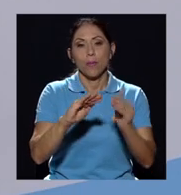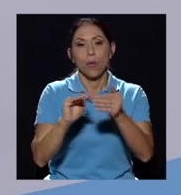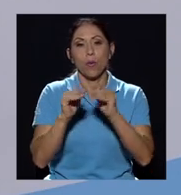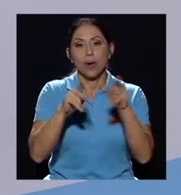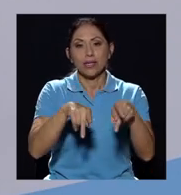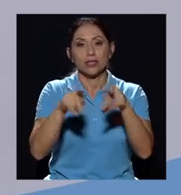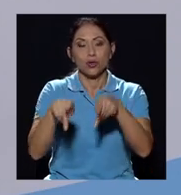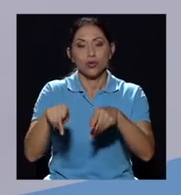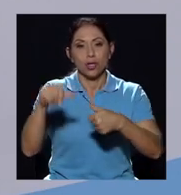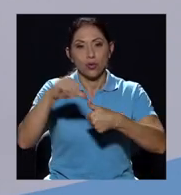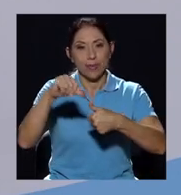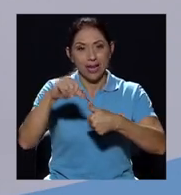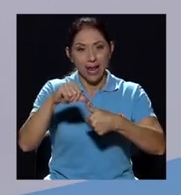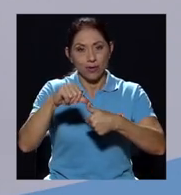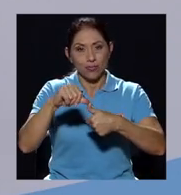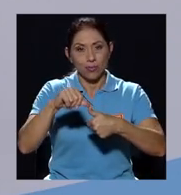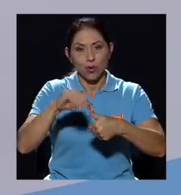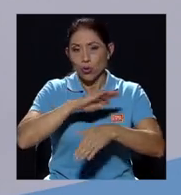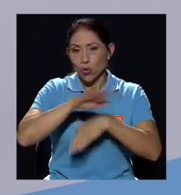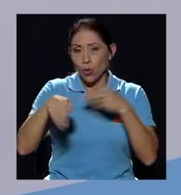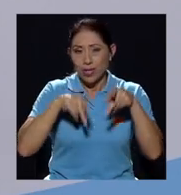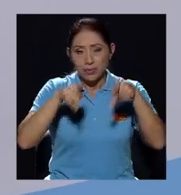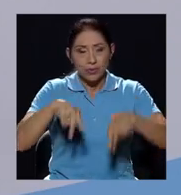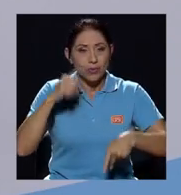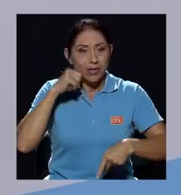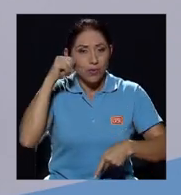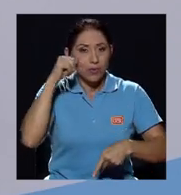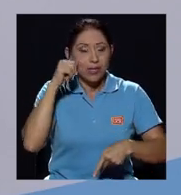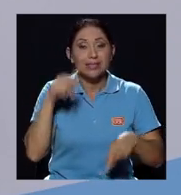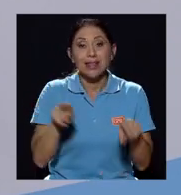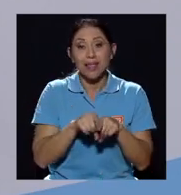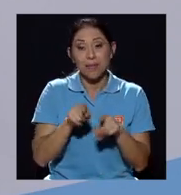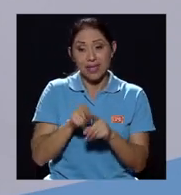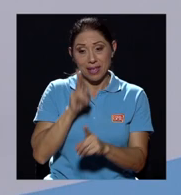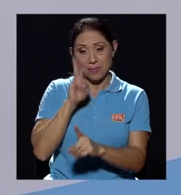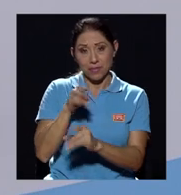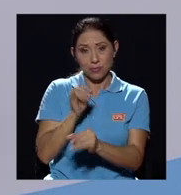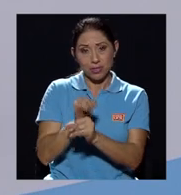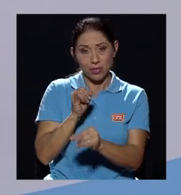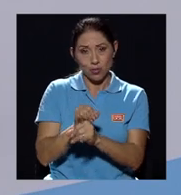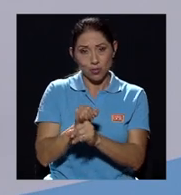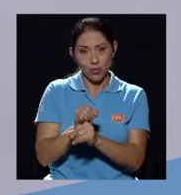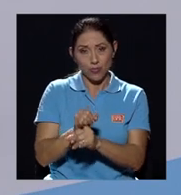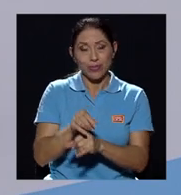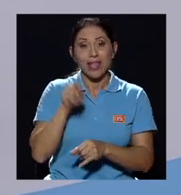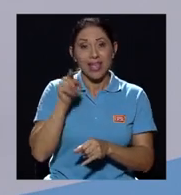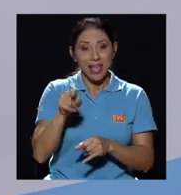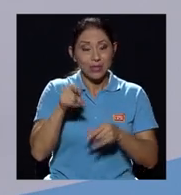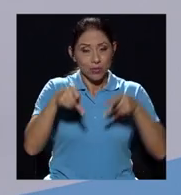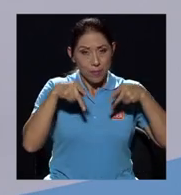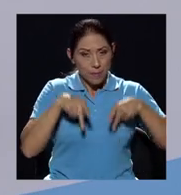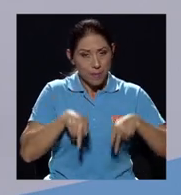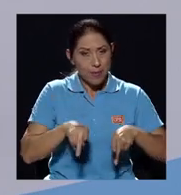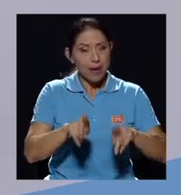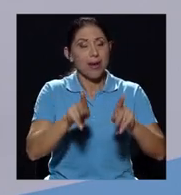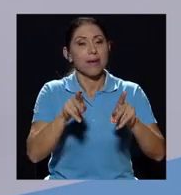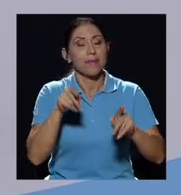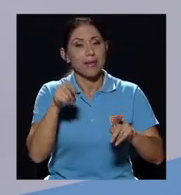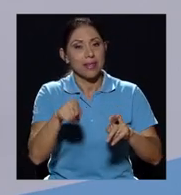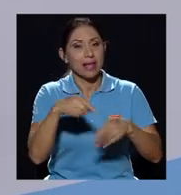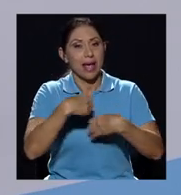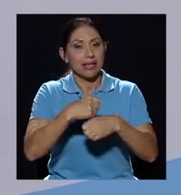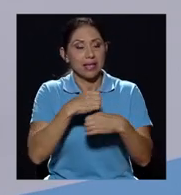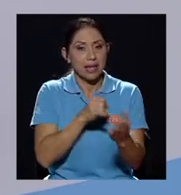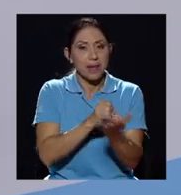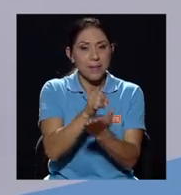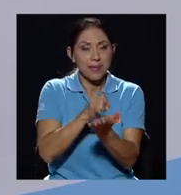poblaciones adultas, bueno, el mismo instituto, que nos permiten, y esa es la primera parte que quería mencionar, nos permiten hacer